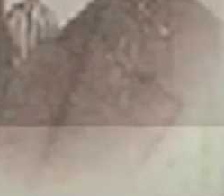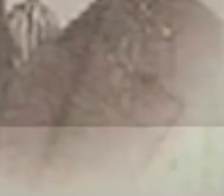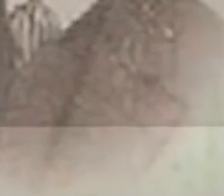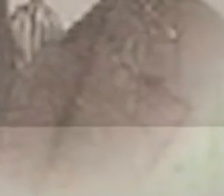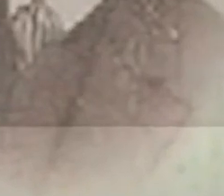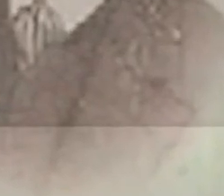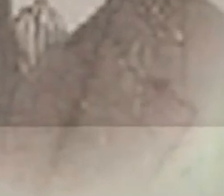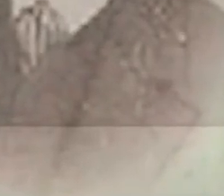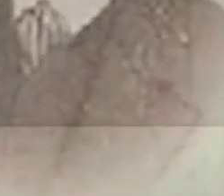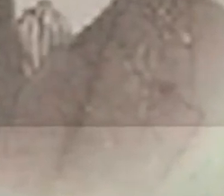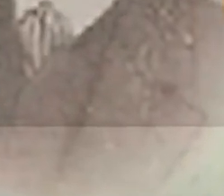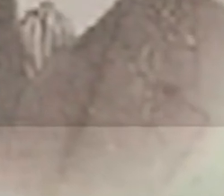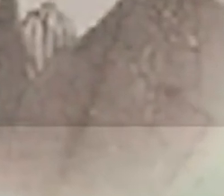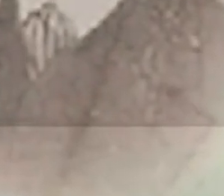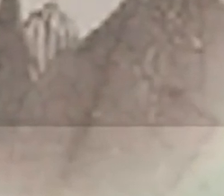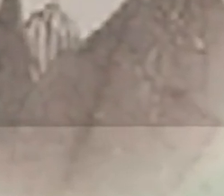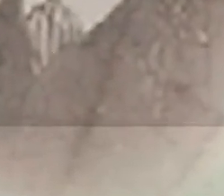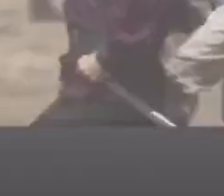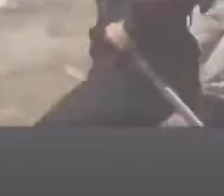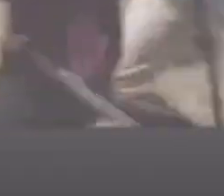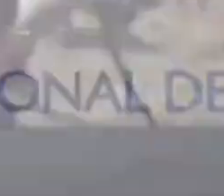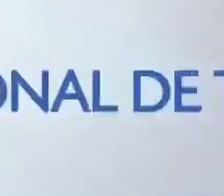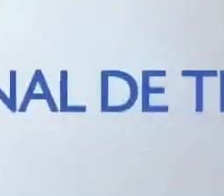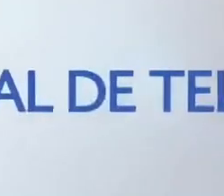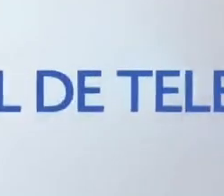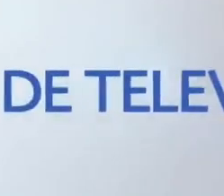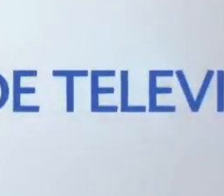del gran reino animal